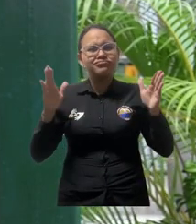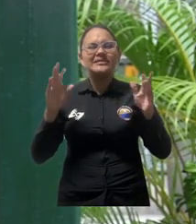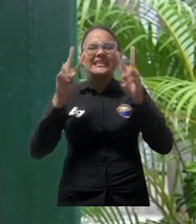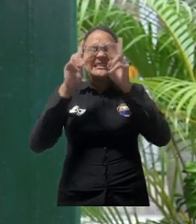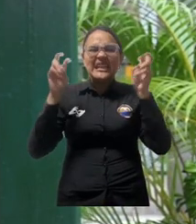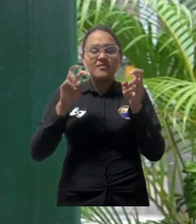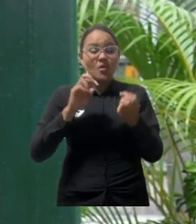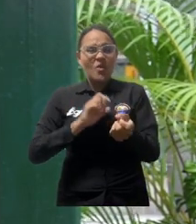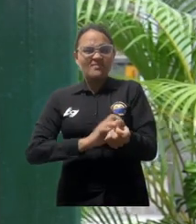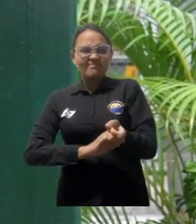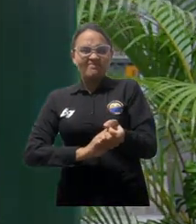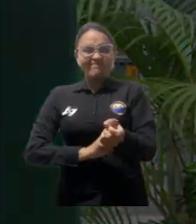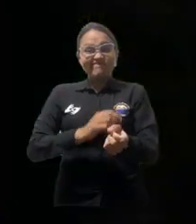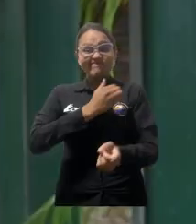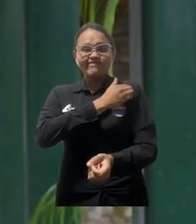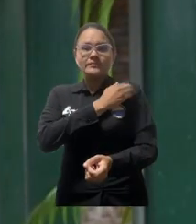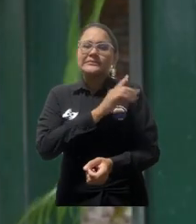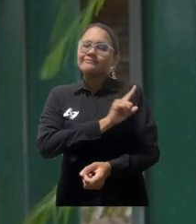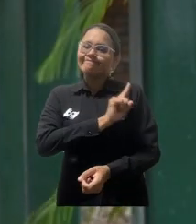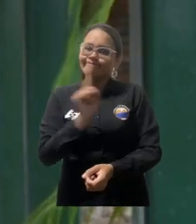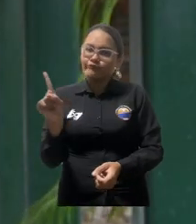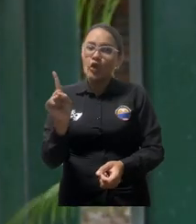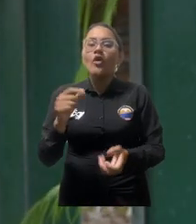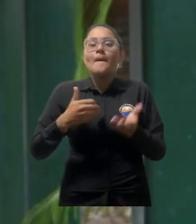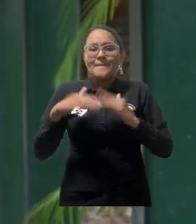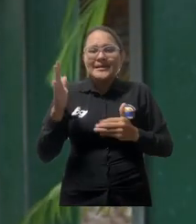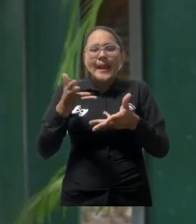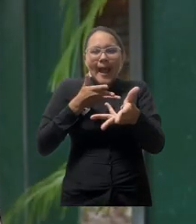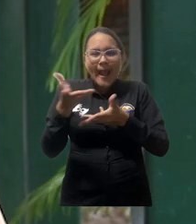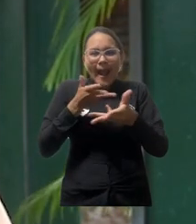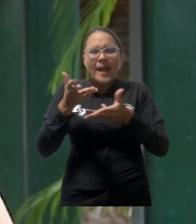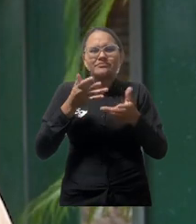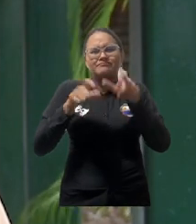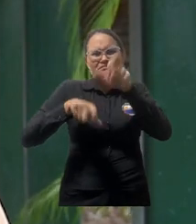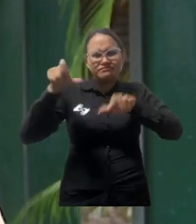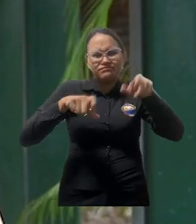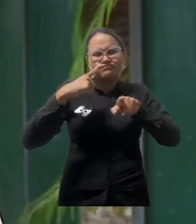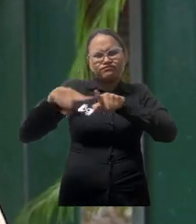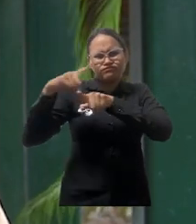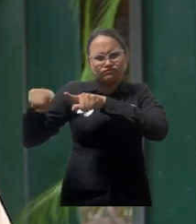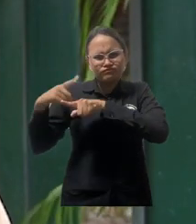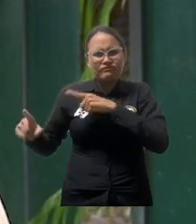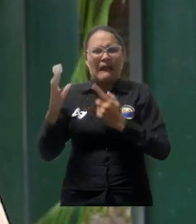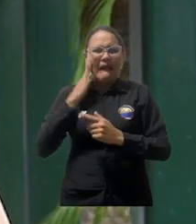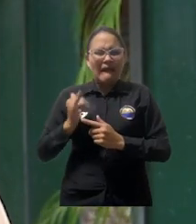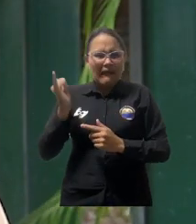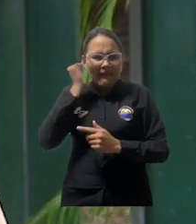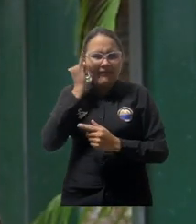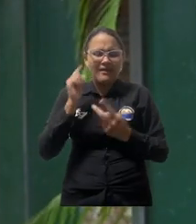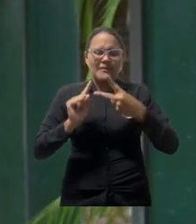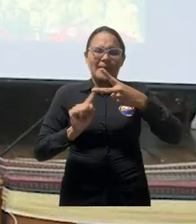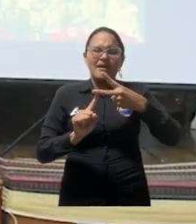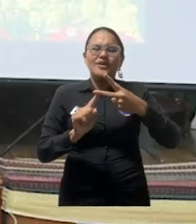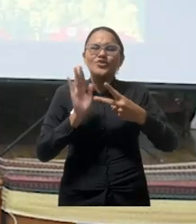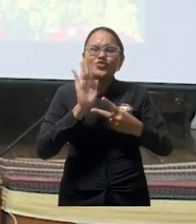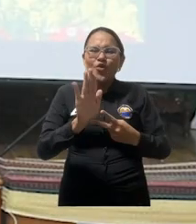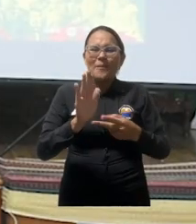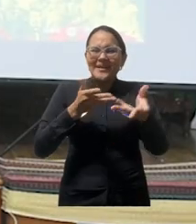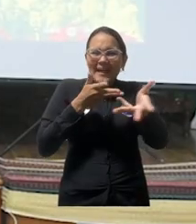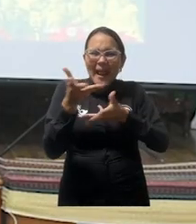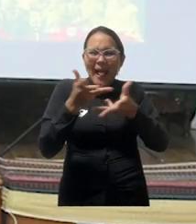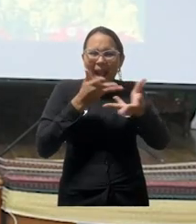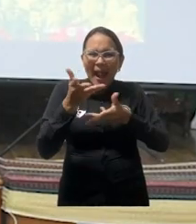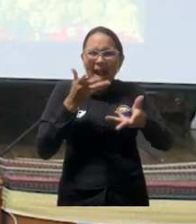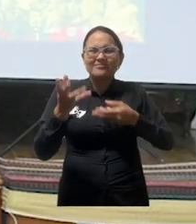conversación sobre el racismo, en el cual diferentes actores académicos y